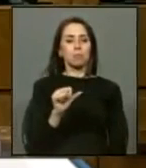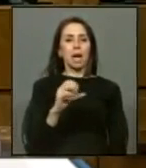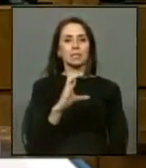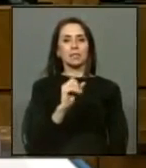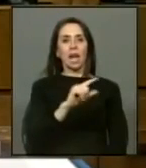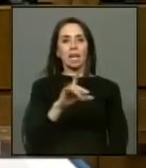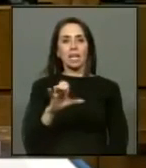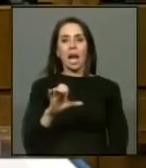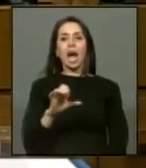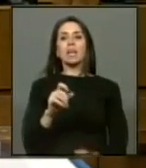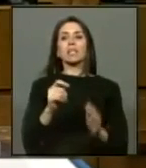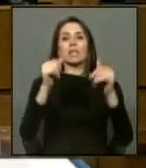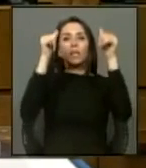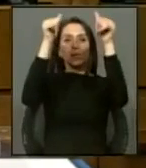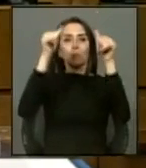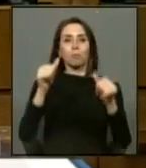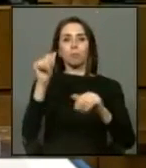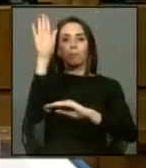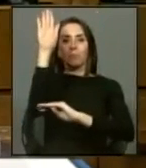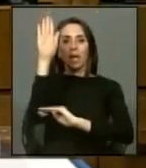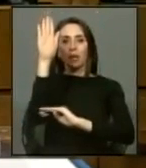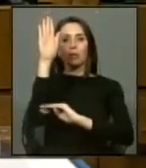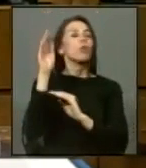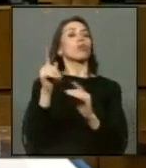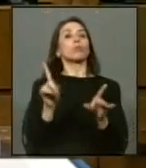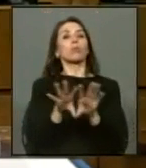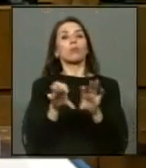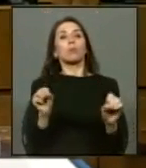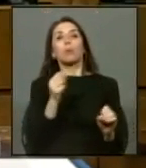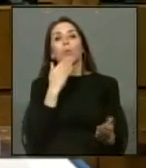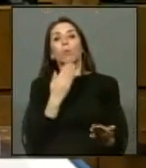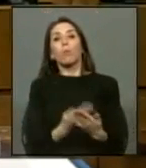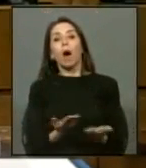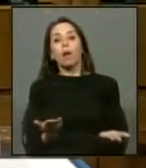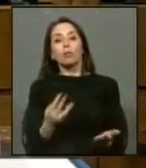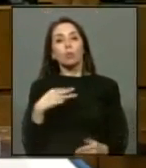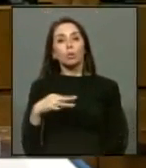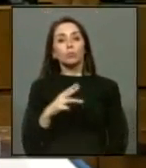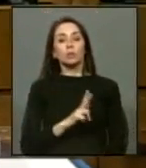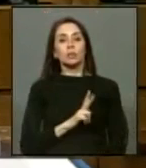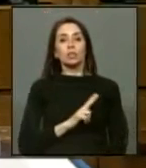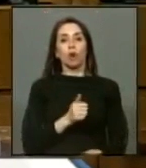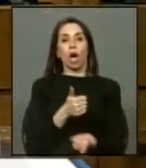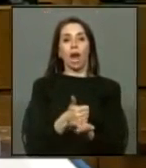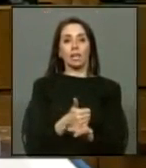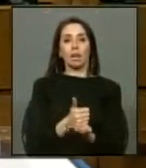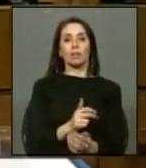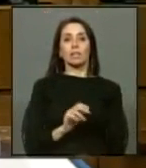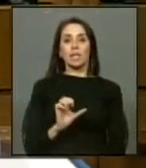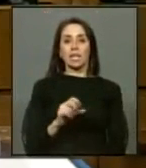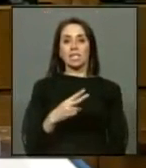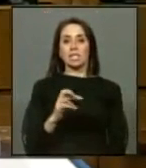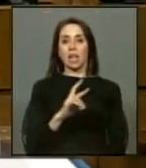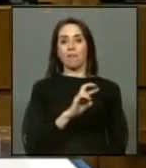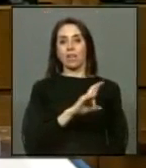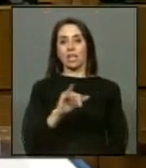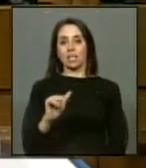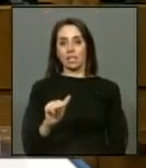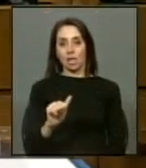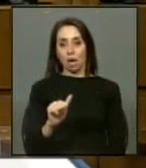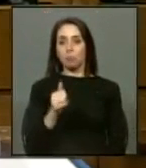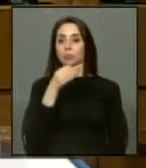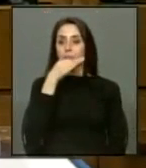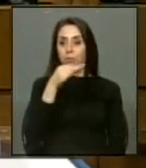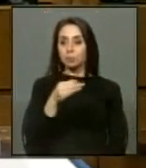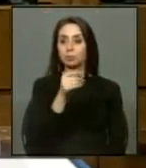No tienen conocimiento cuándo se concretará este compromiso contraído por el municipio y el señor alcalde, don Sergio Echeverría García. Hago